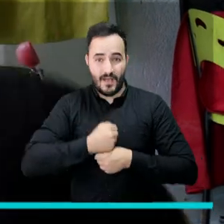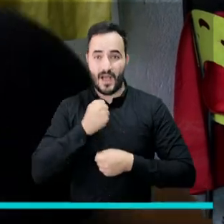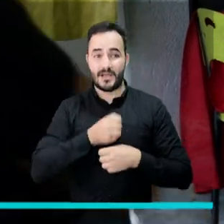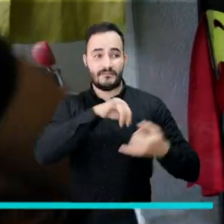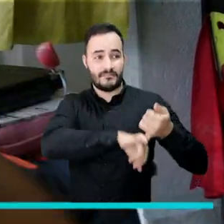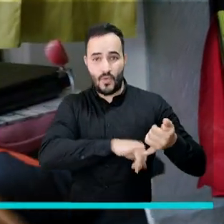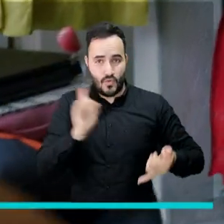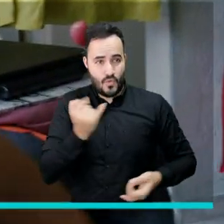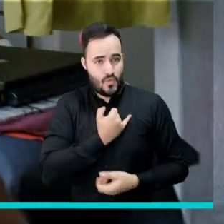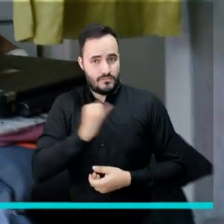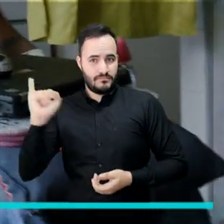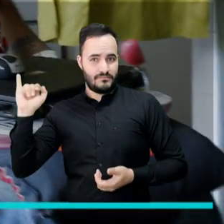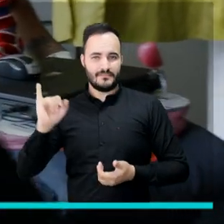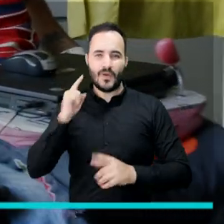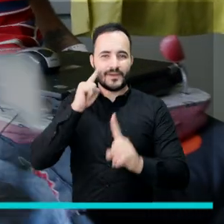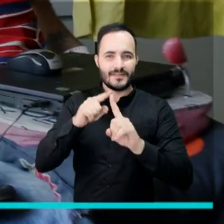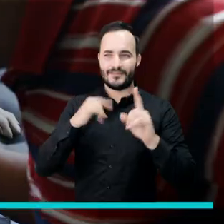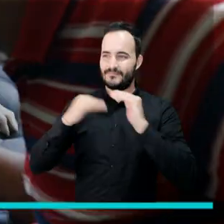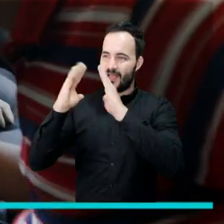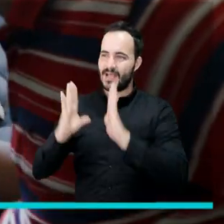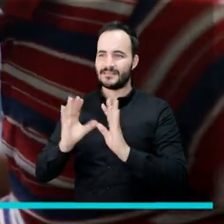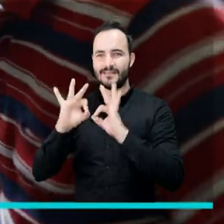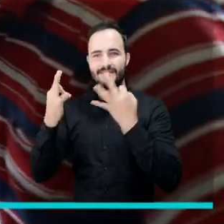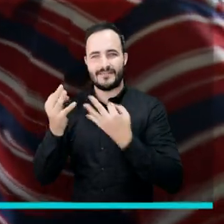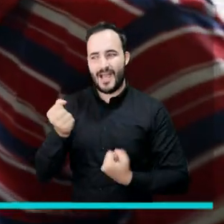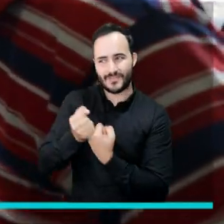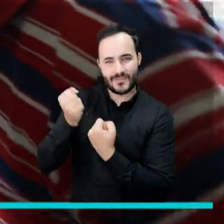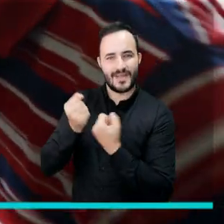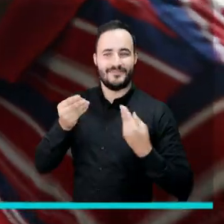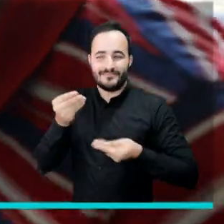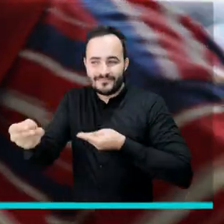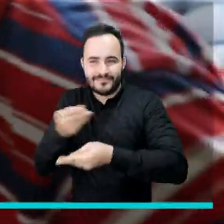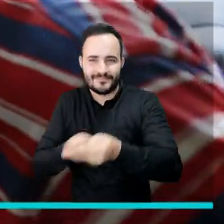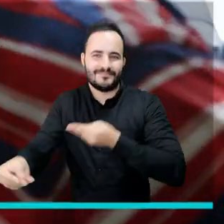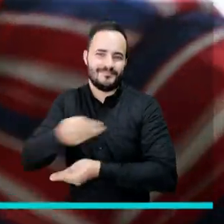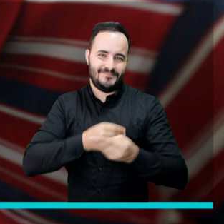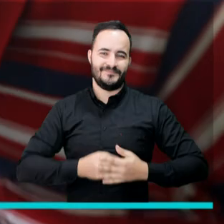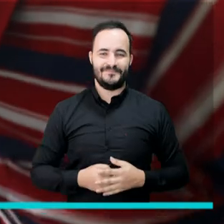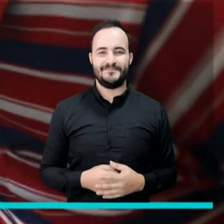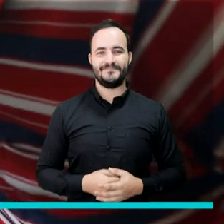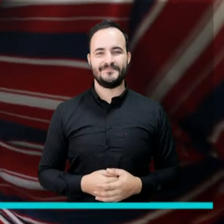trabajar y ser muy independientes para poder ayudar a nuestras familias.